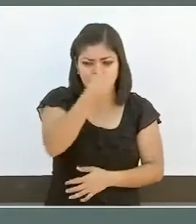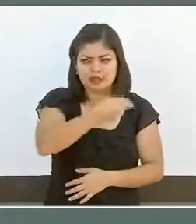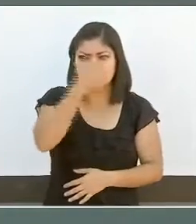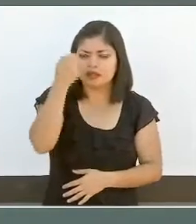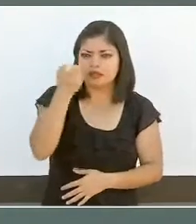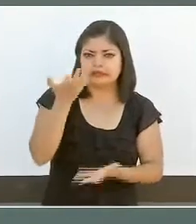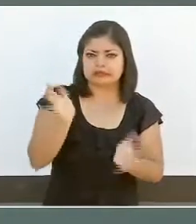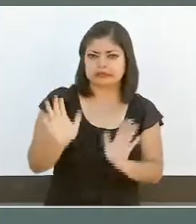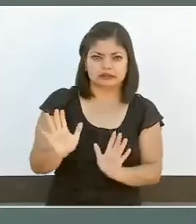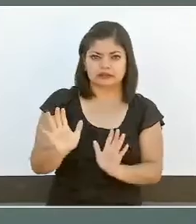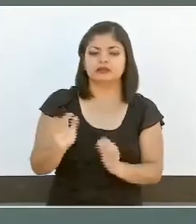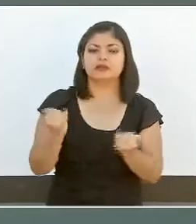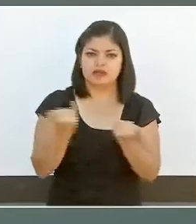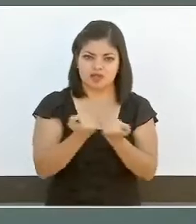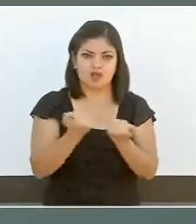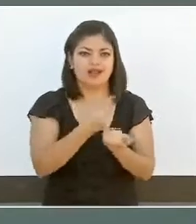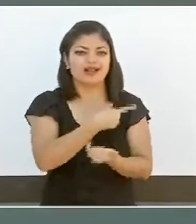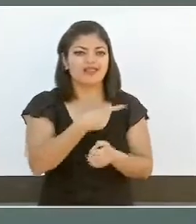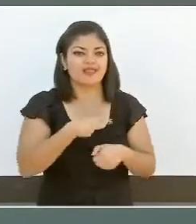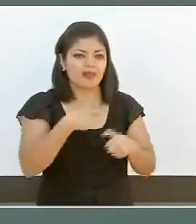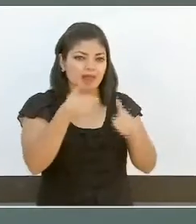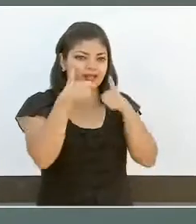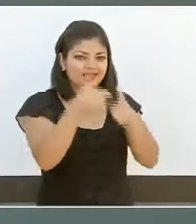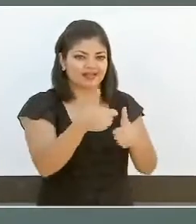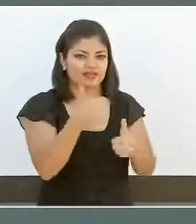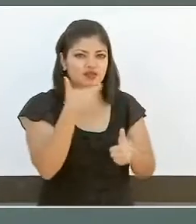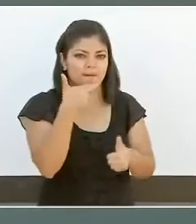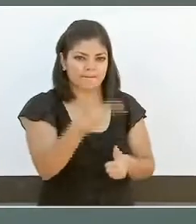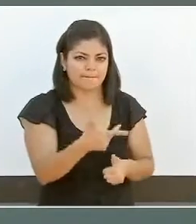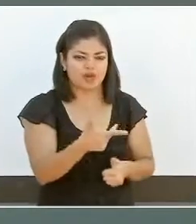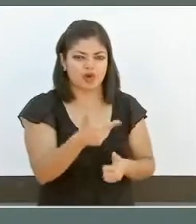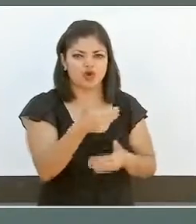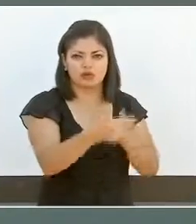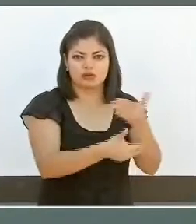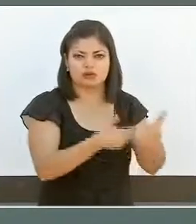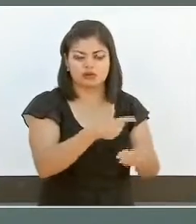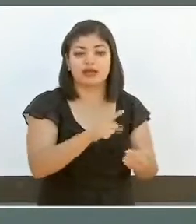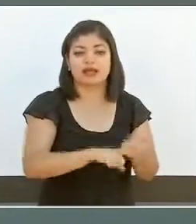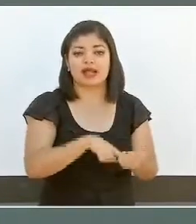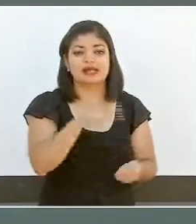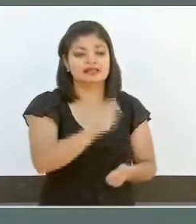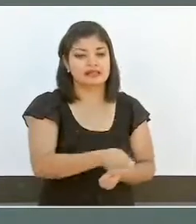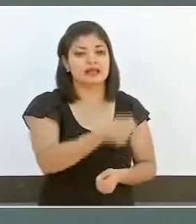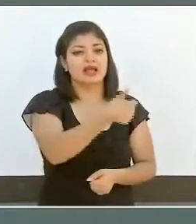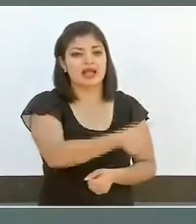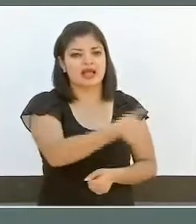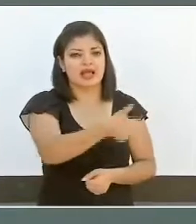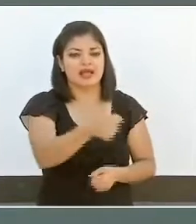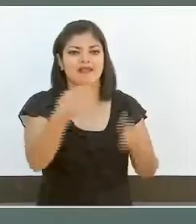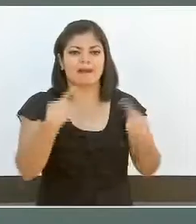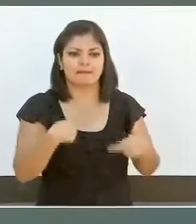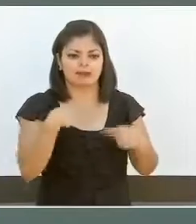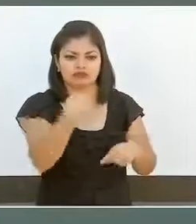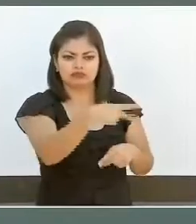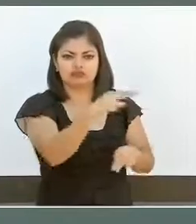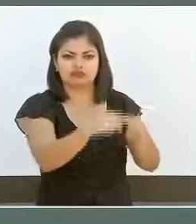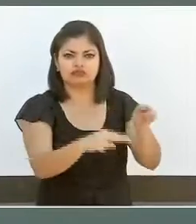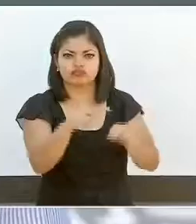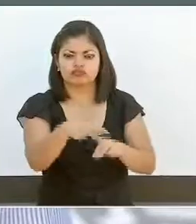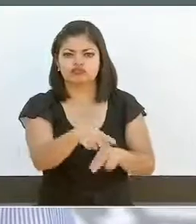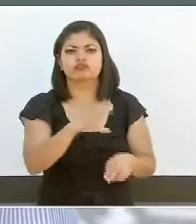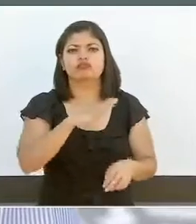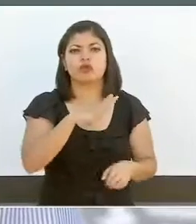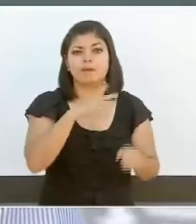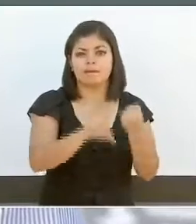sin la atención adecuada, según el nivel de riesgo que cada uno enfrente en sus localidades.